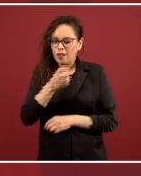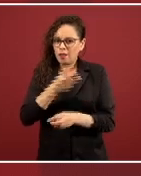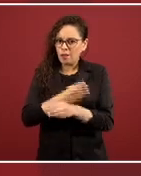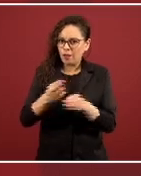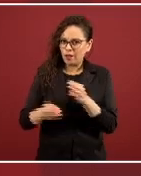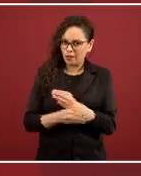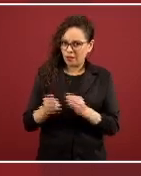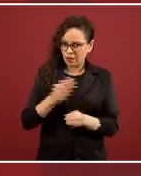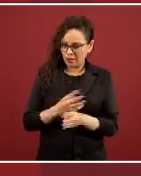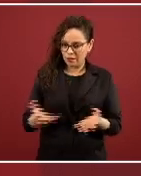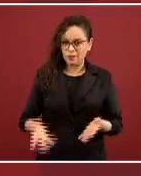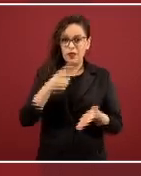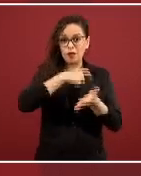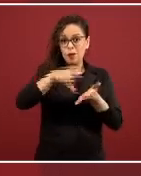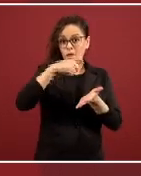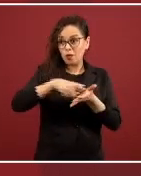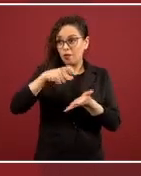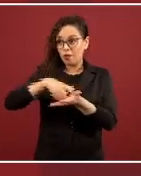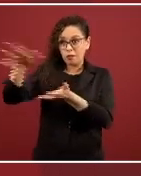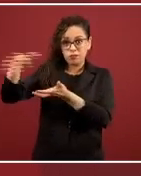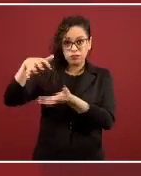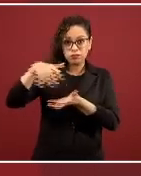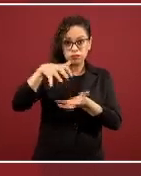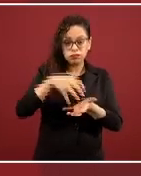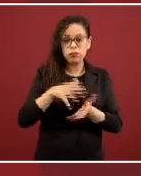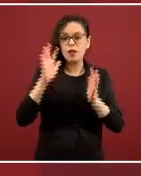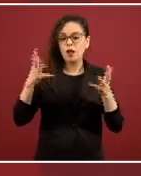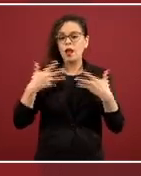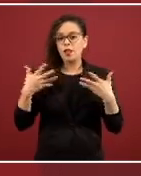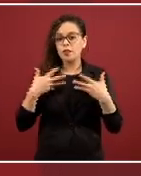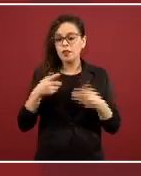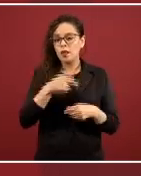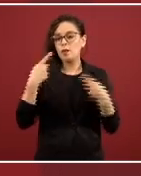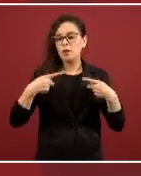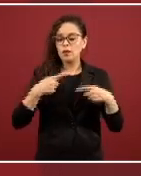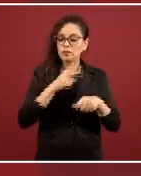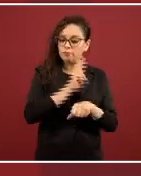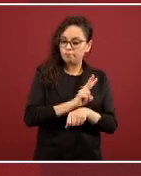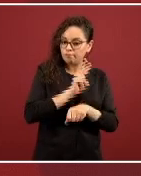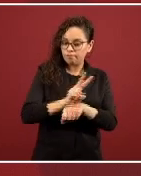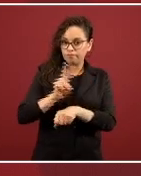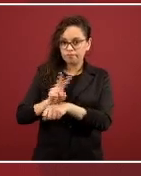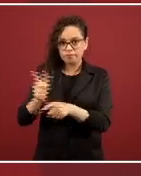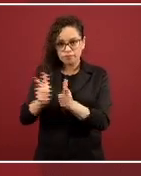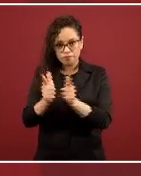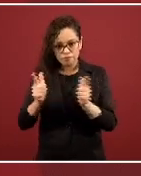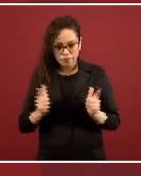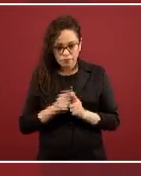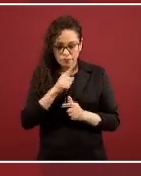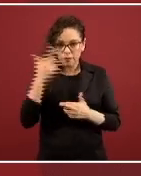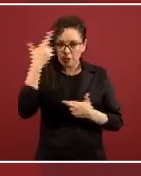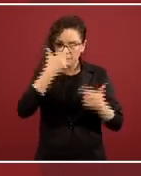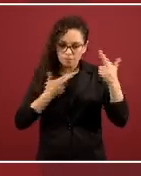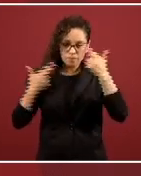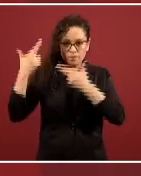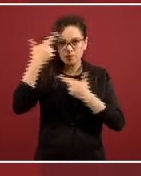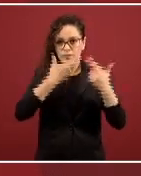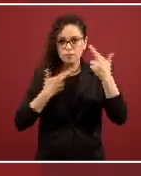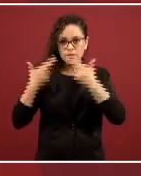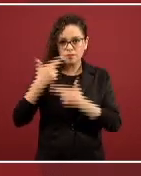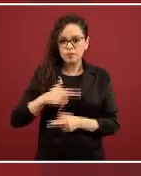compra está sujeto a una revisión técnica. Tenemos un comando operativo, esto lo he mencionado también.